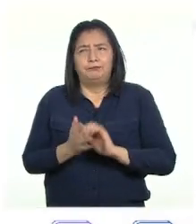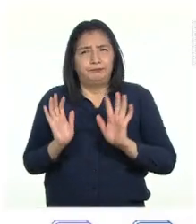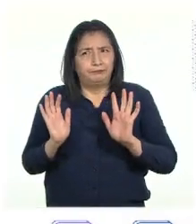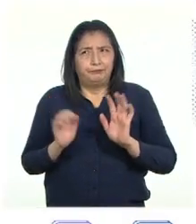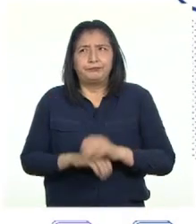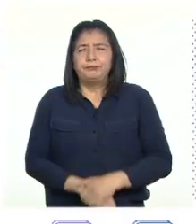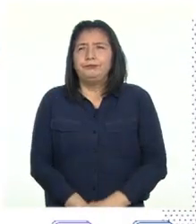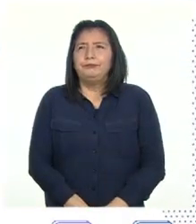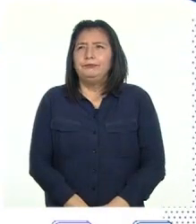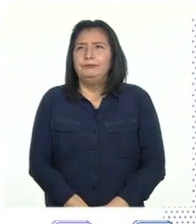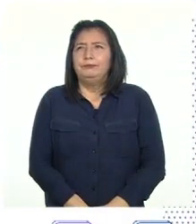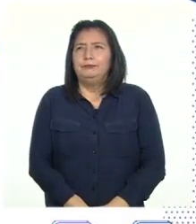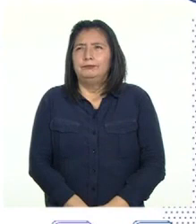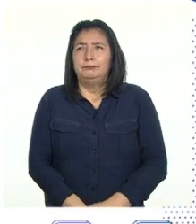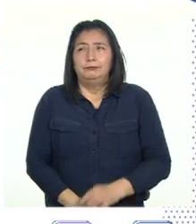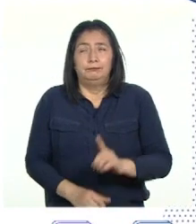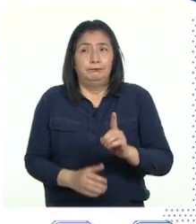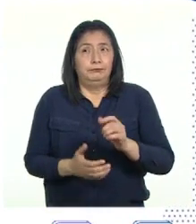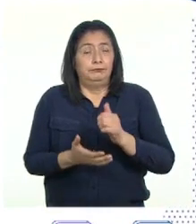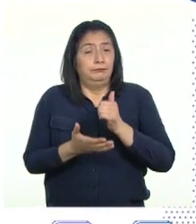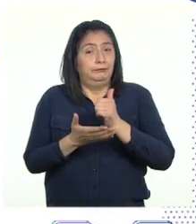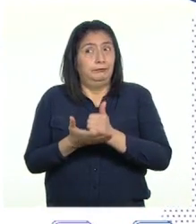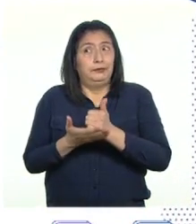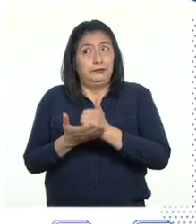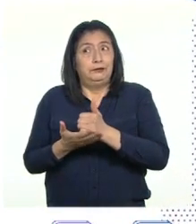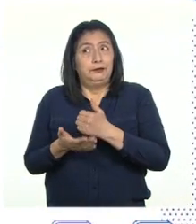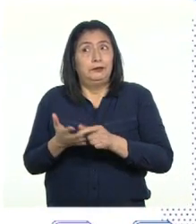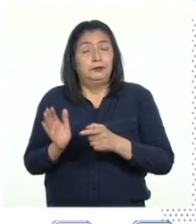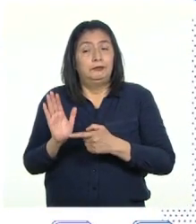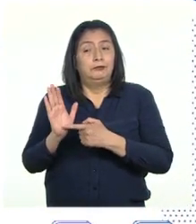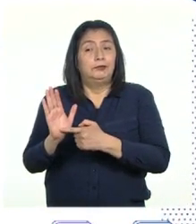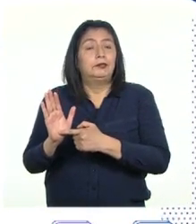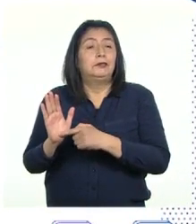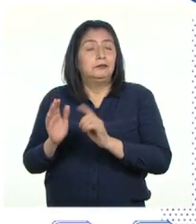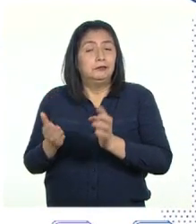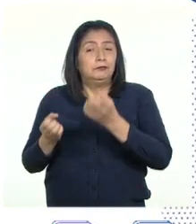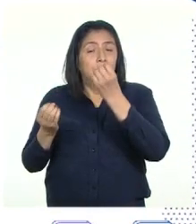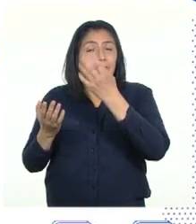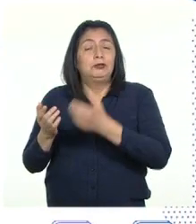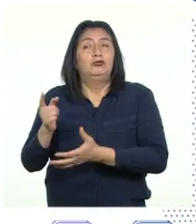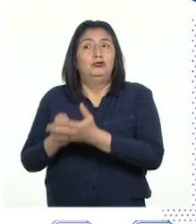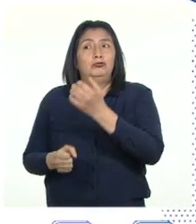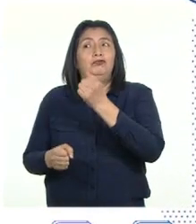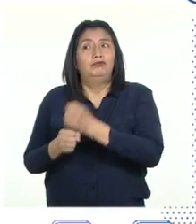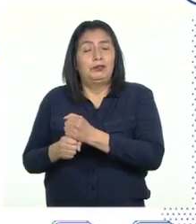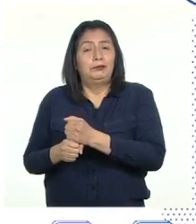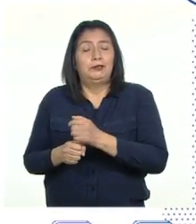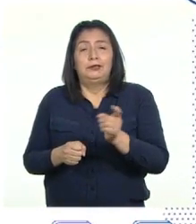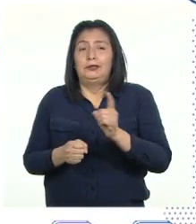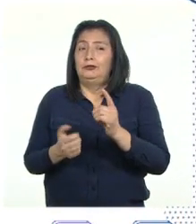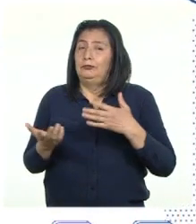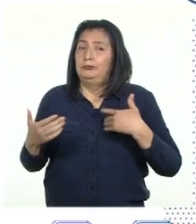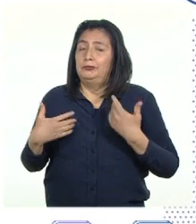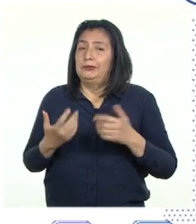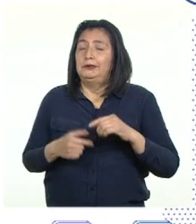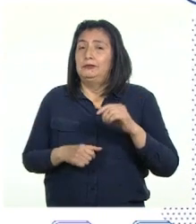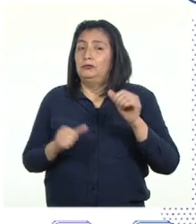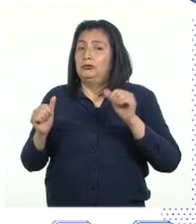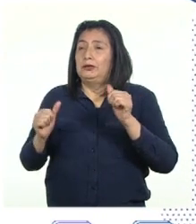Los ayudes mostrándoles una fuente que sea confiable a la que no pueden refutar